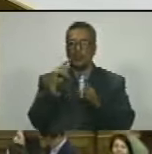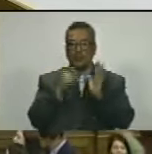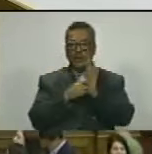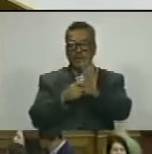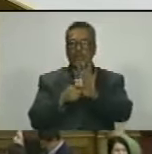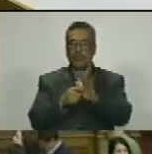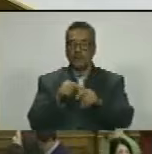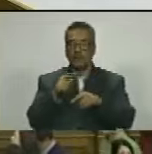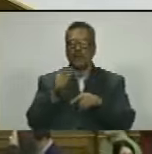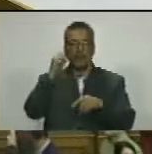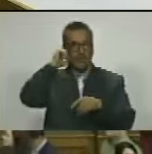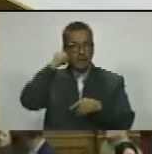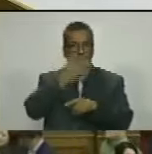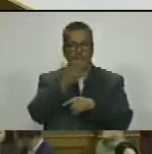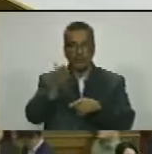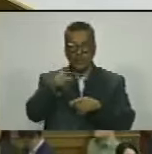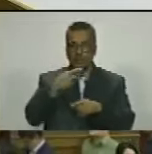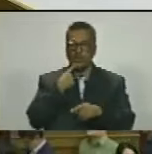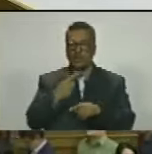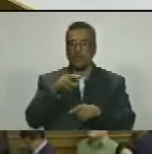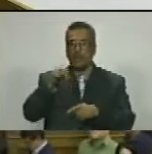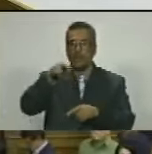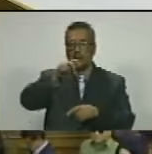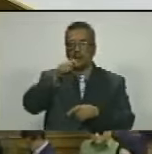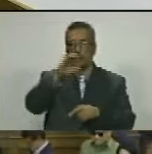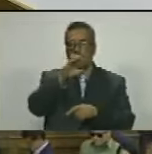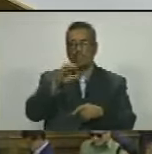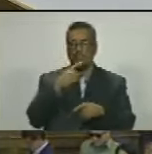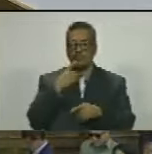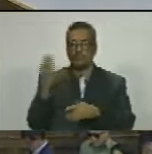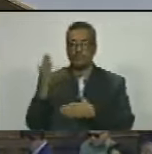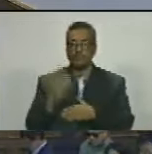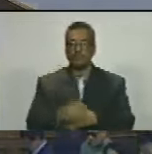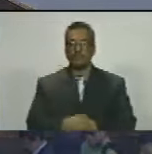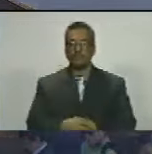programación quien reportó para ustedes a Inet Berroterang adelante